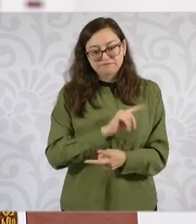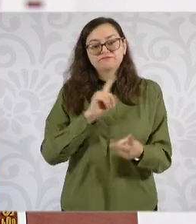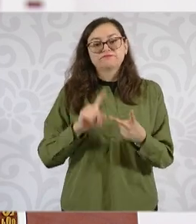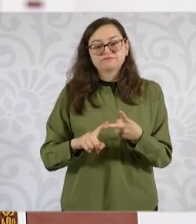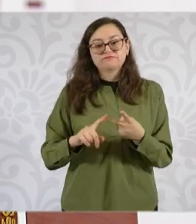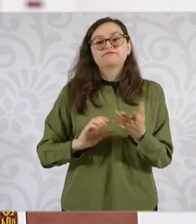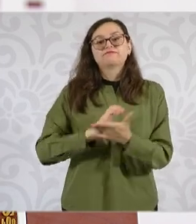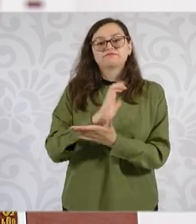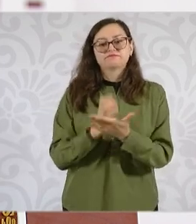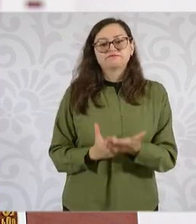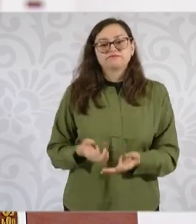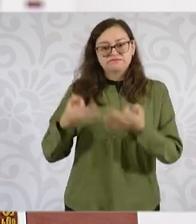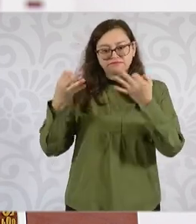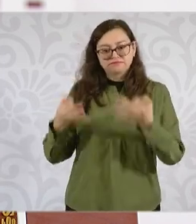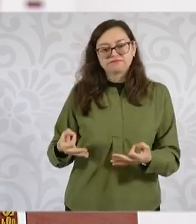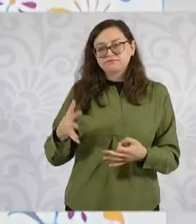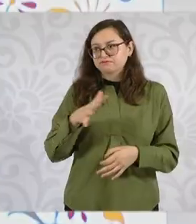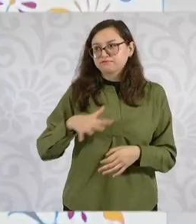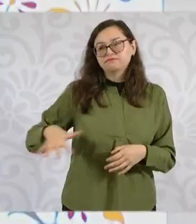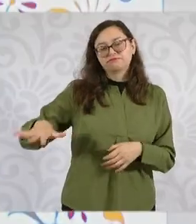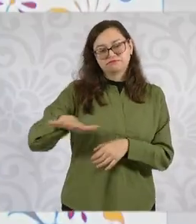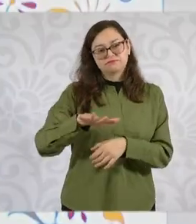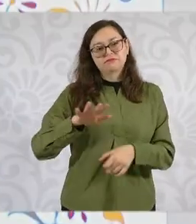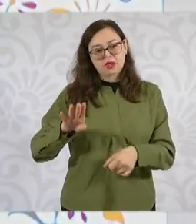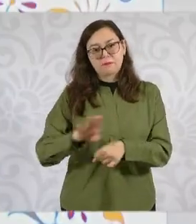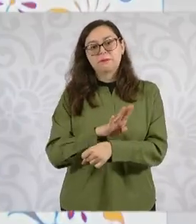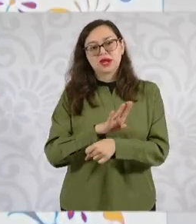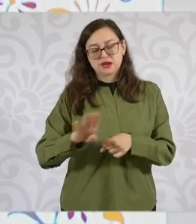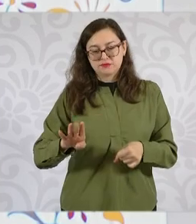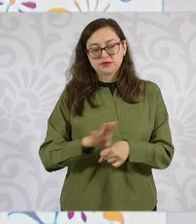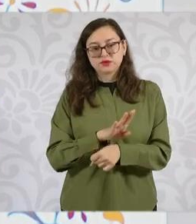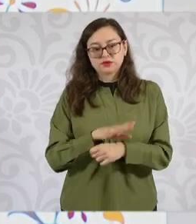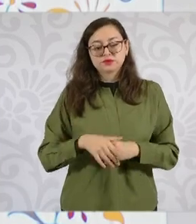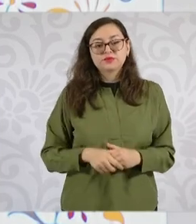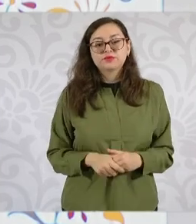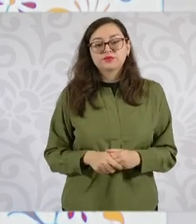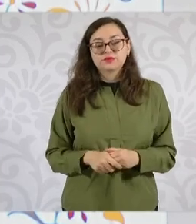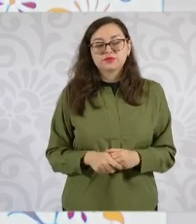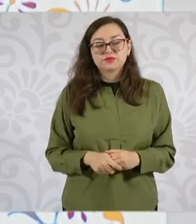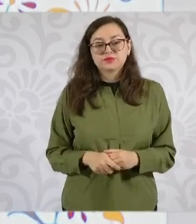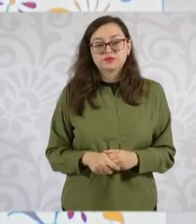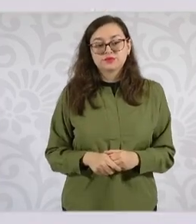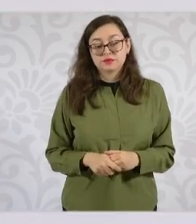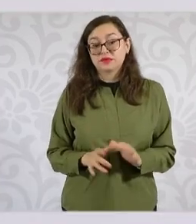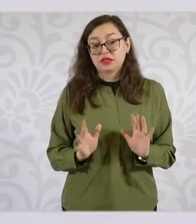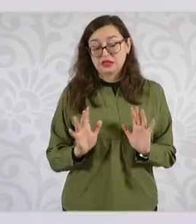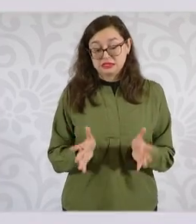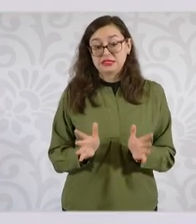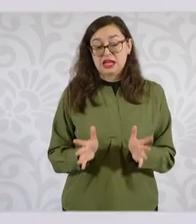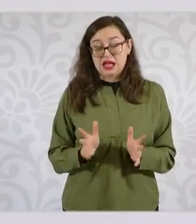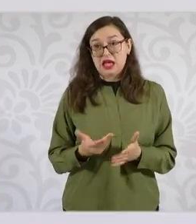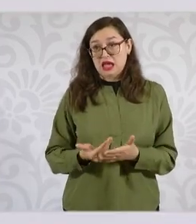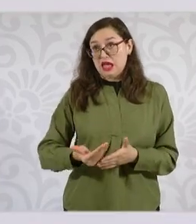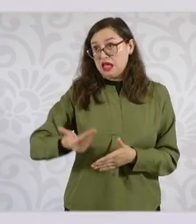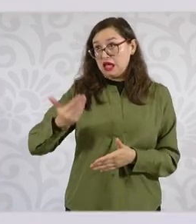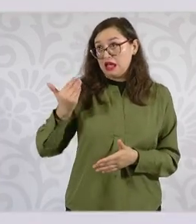para beneficio de las y los trabajadores. Se estuvo trabajando desde hace tiempo ya